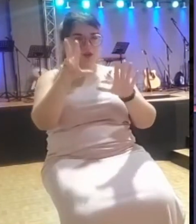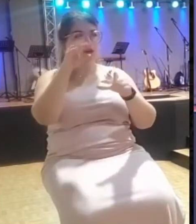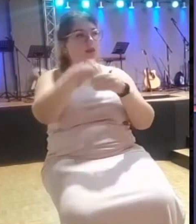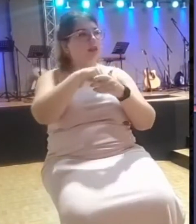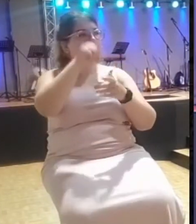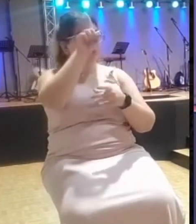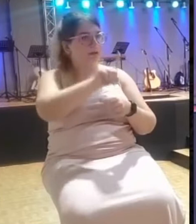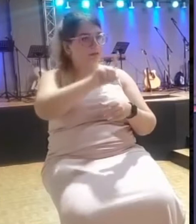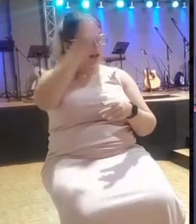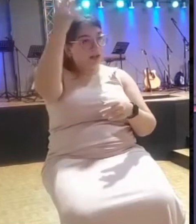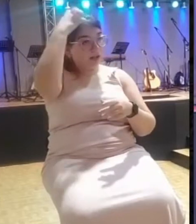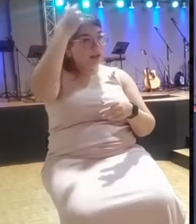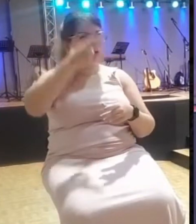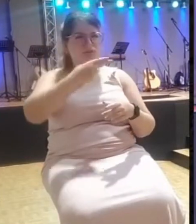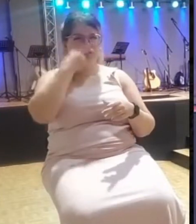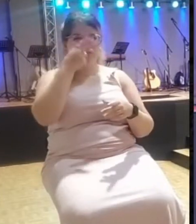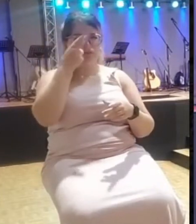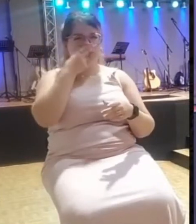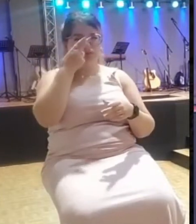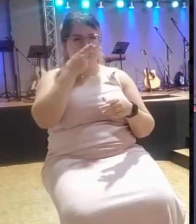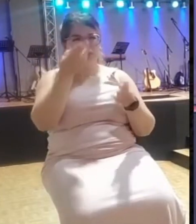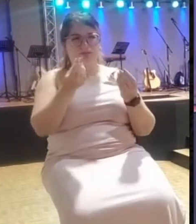es muy interesante también, ¿verdad?